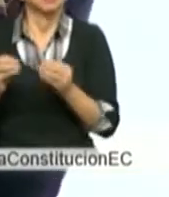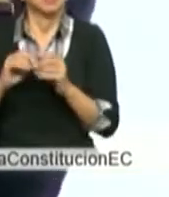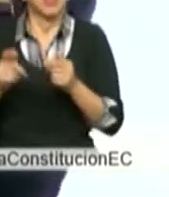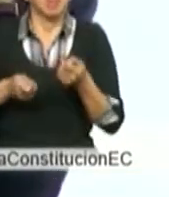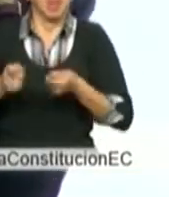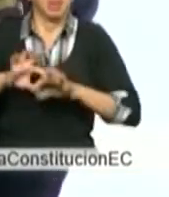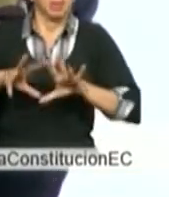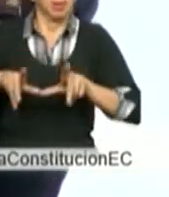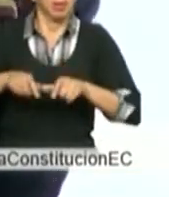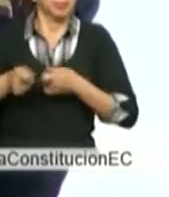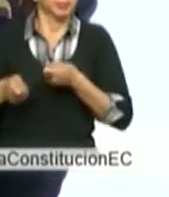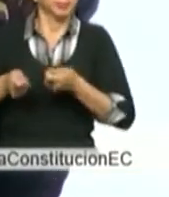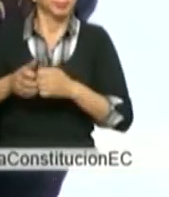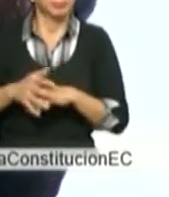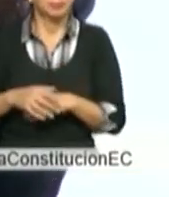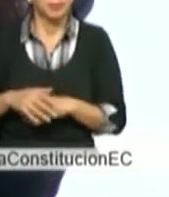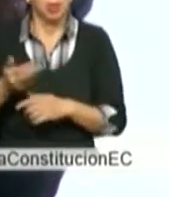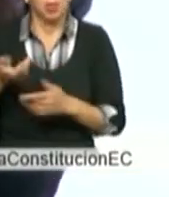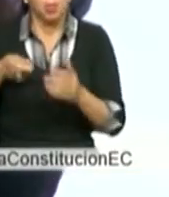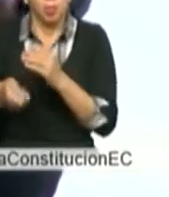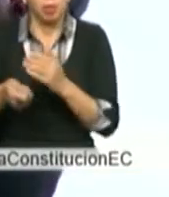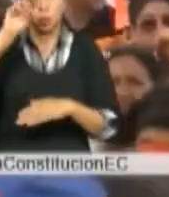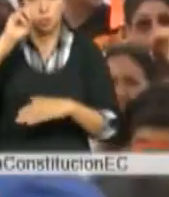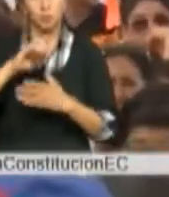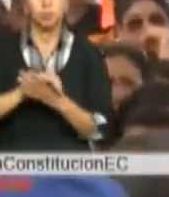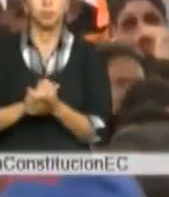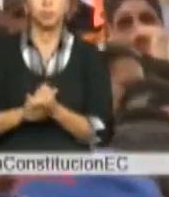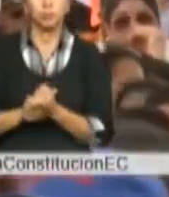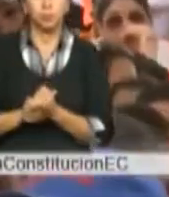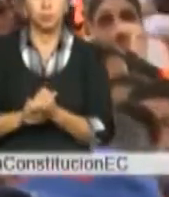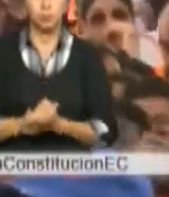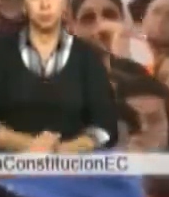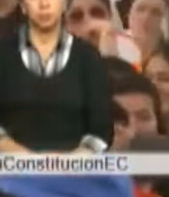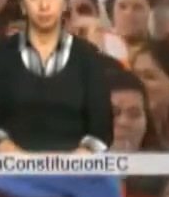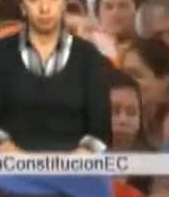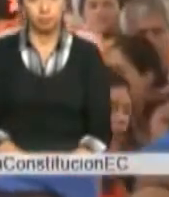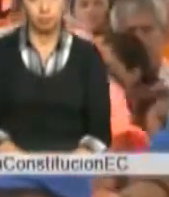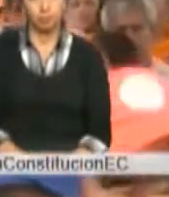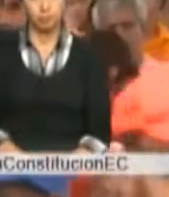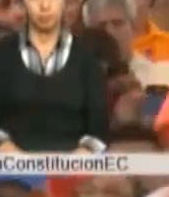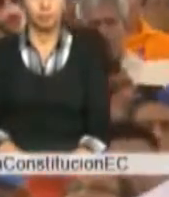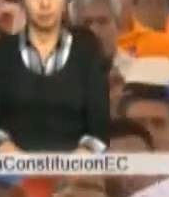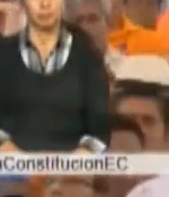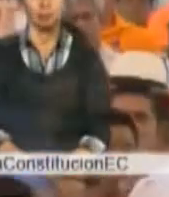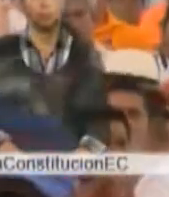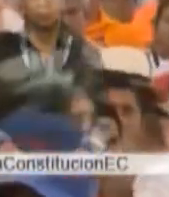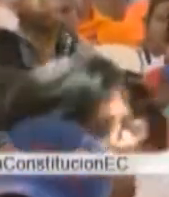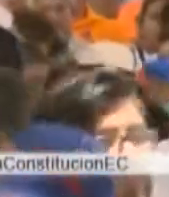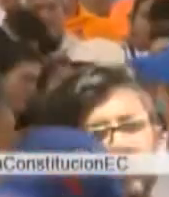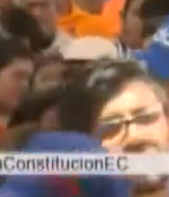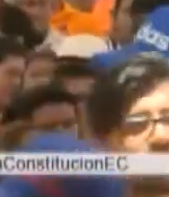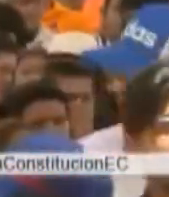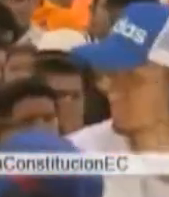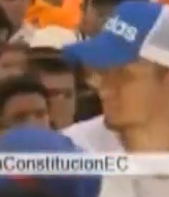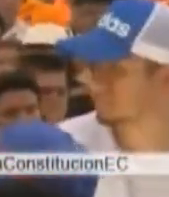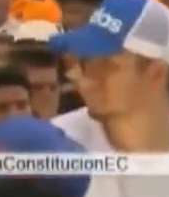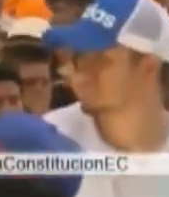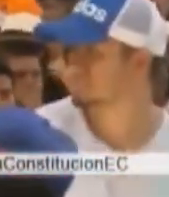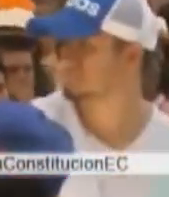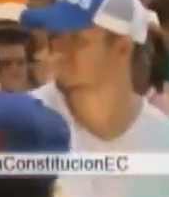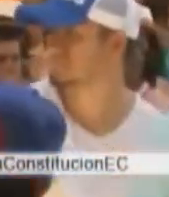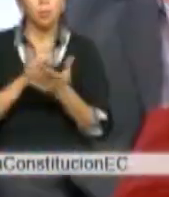que habían herido de muerte a la patria. Por su parte, titular de la legislatura, José Serrano, resaltó el proceso